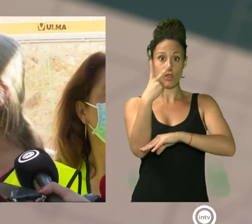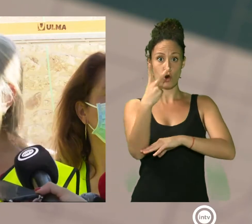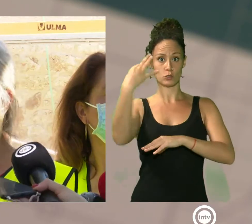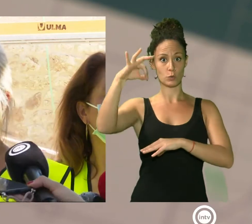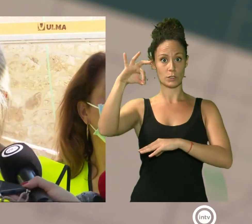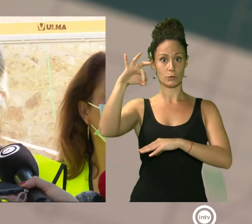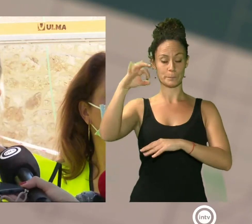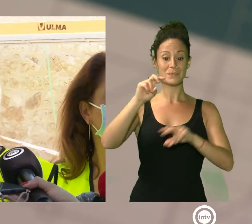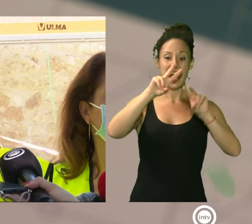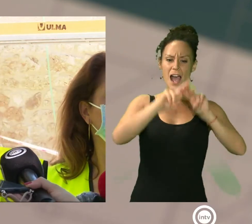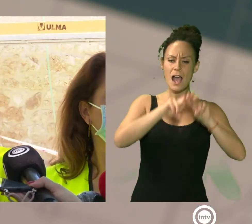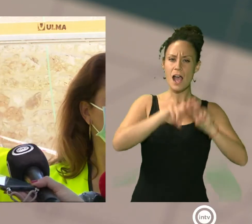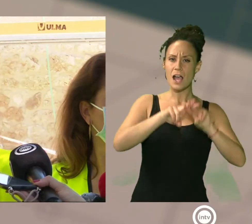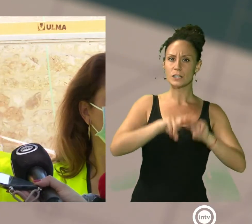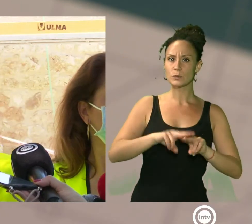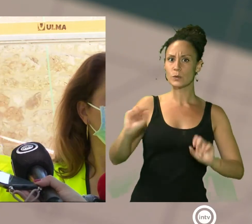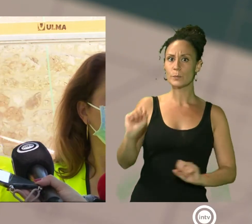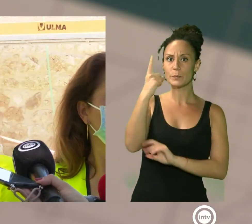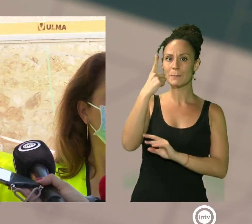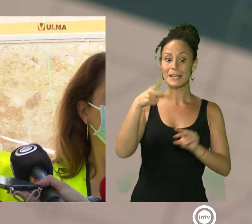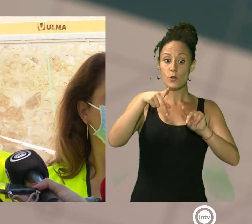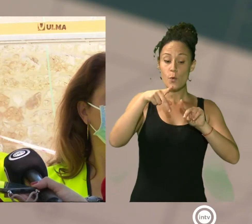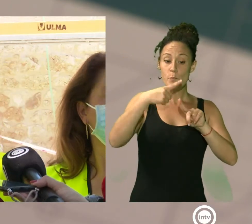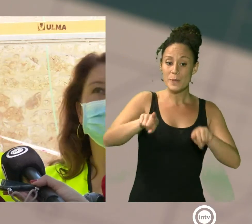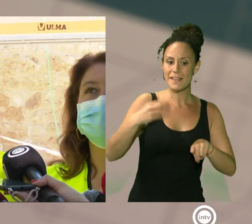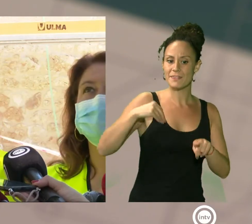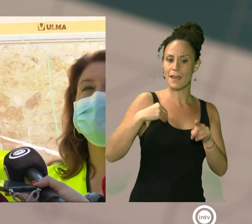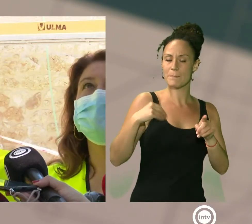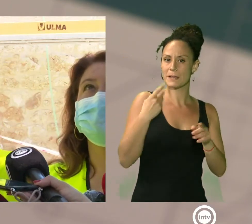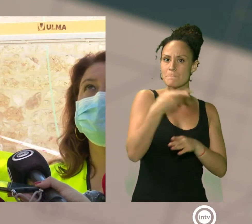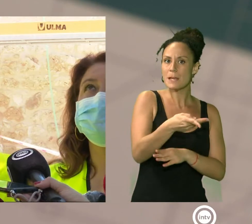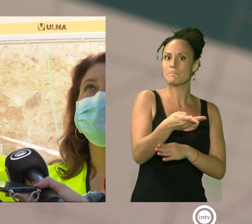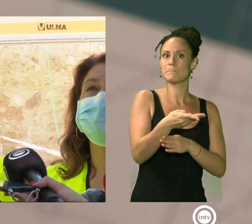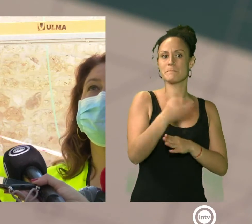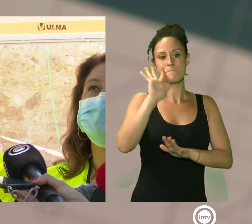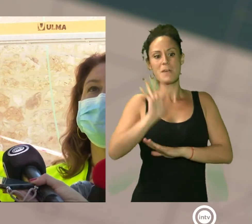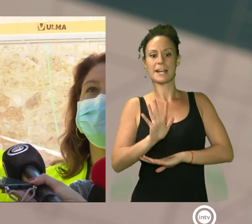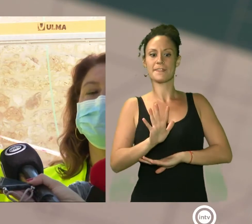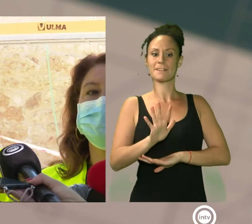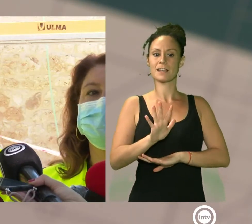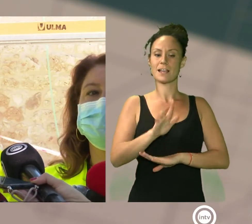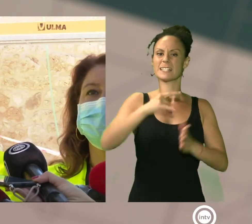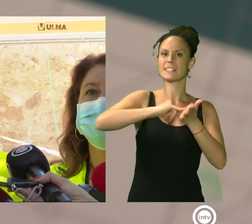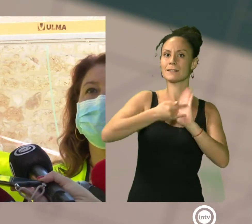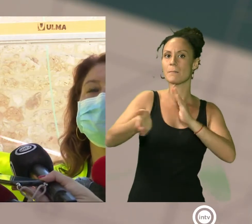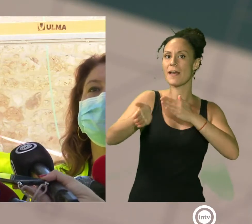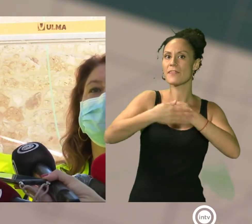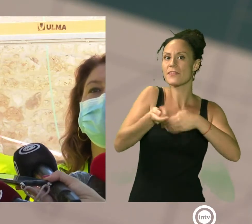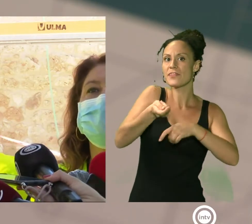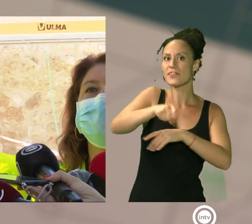estudios que se han hecho de la pieza que pudo formar parte originariamente del sistema de cierre de una de las puertas